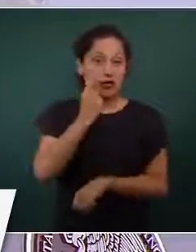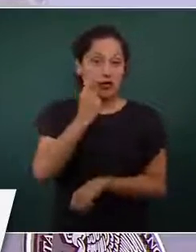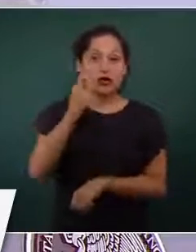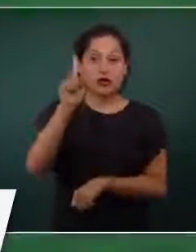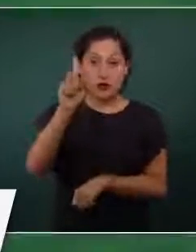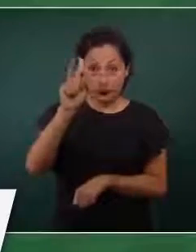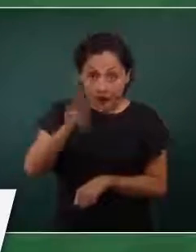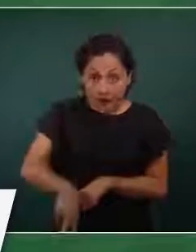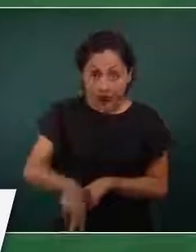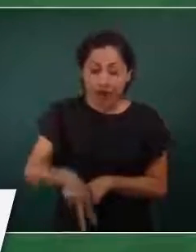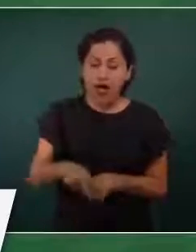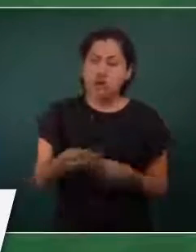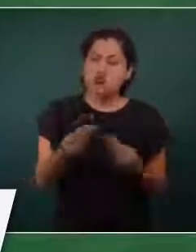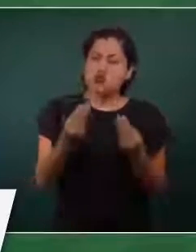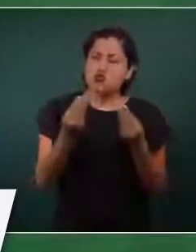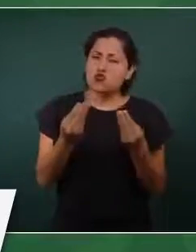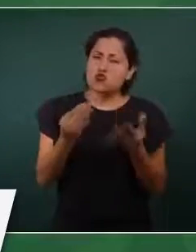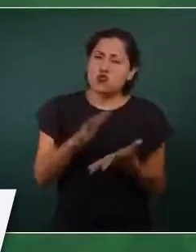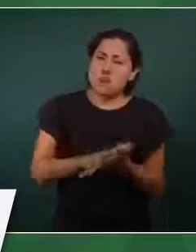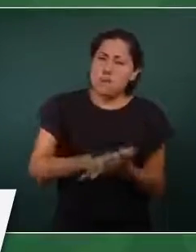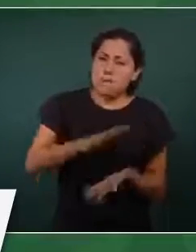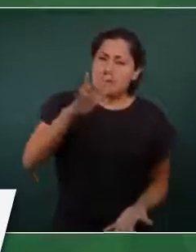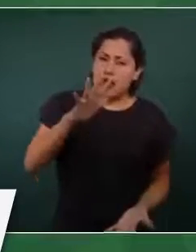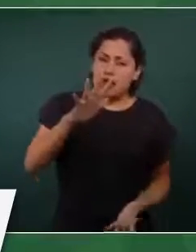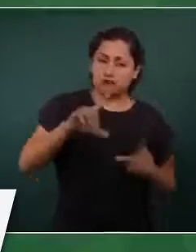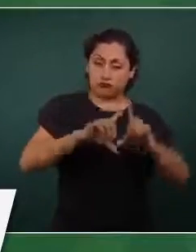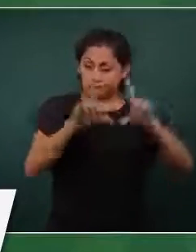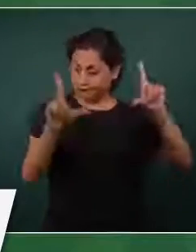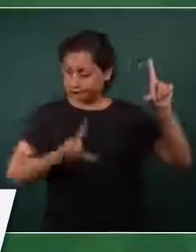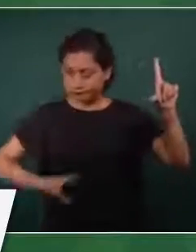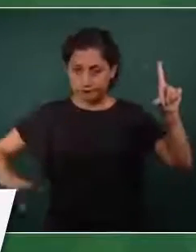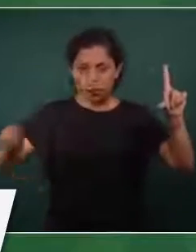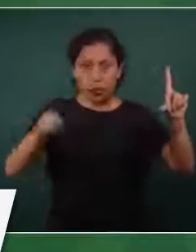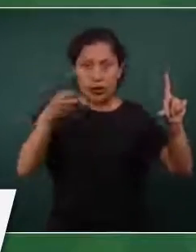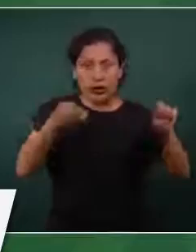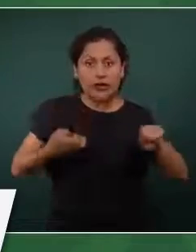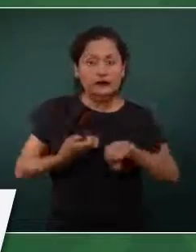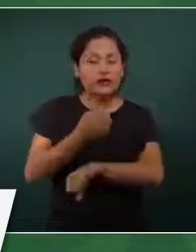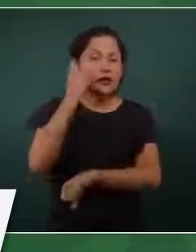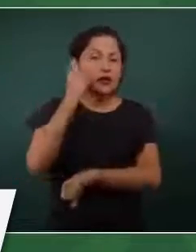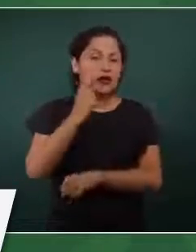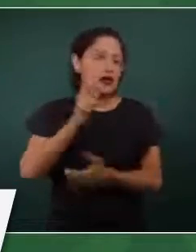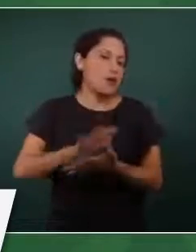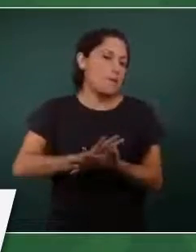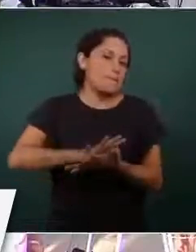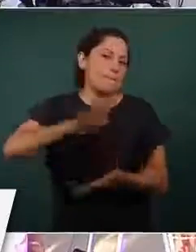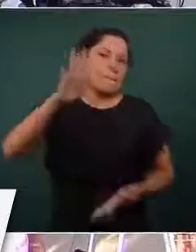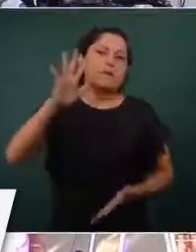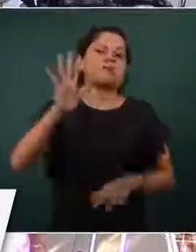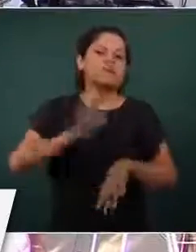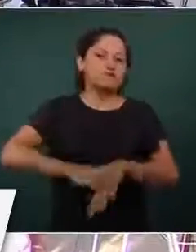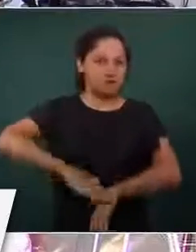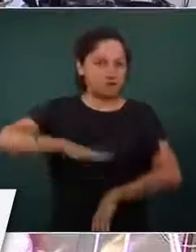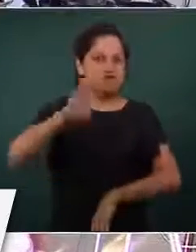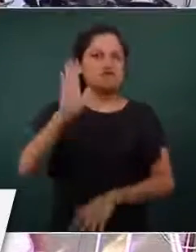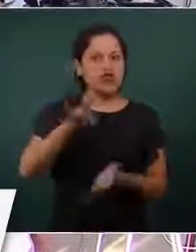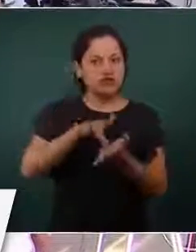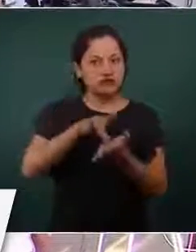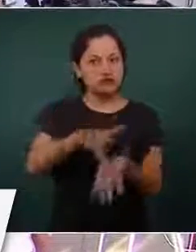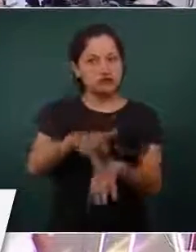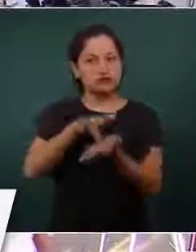amplios, sino el más extenso, el que ayuda a más